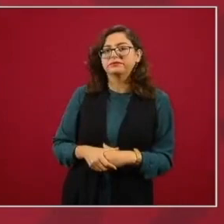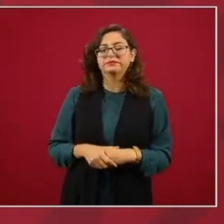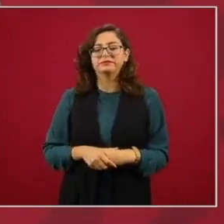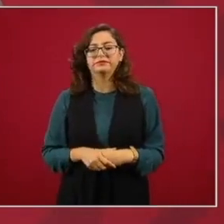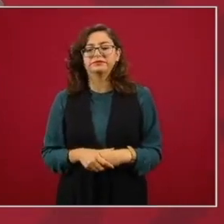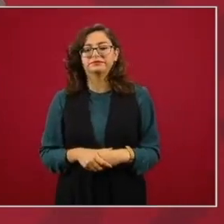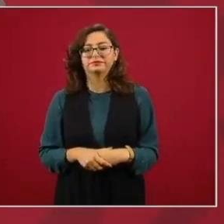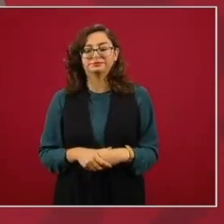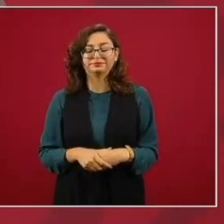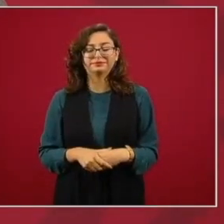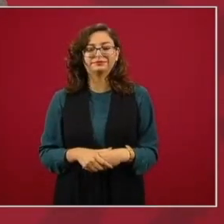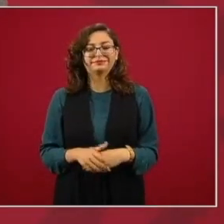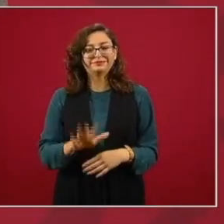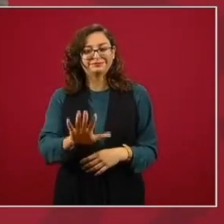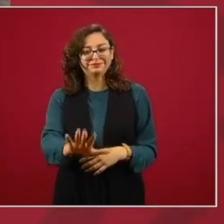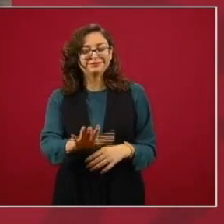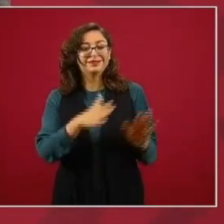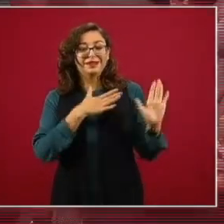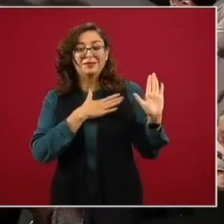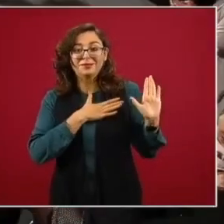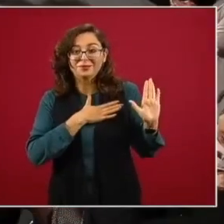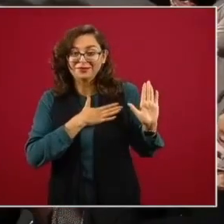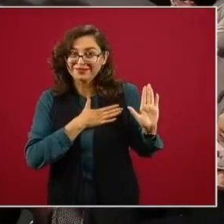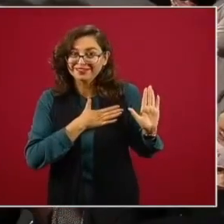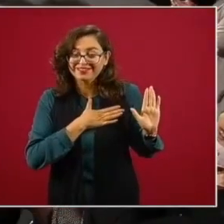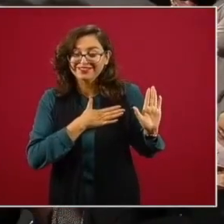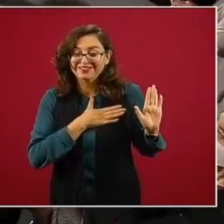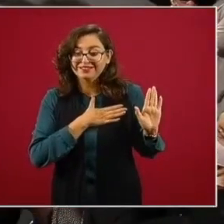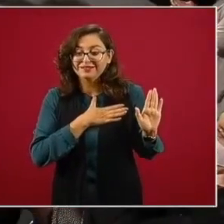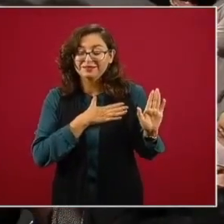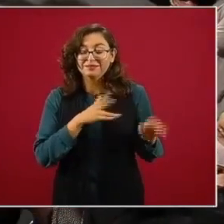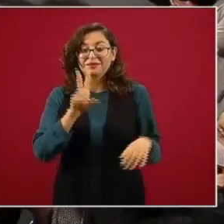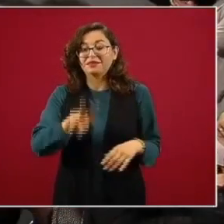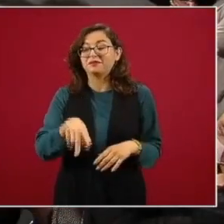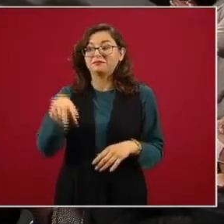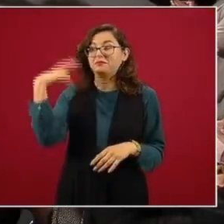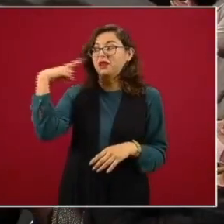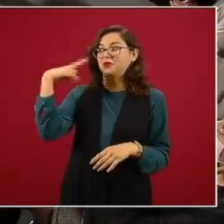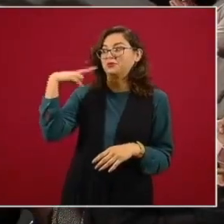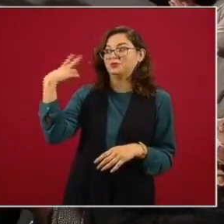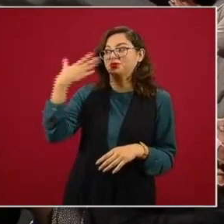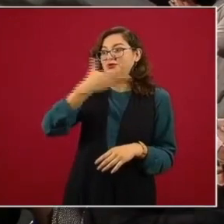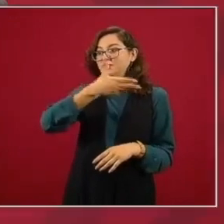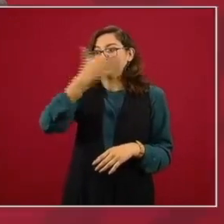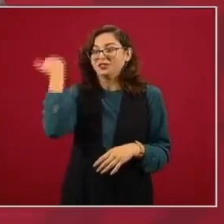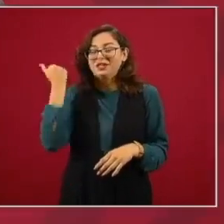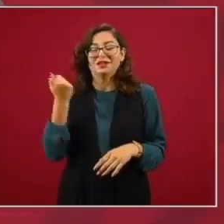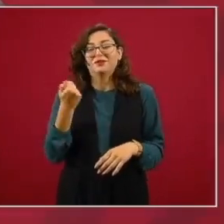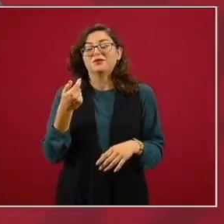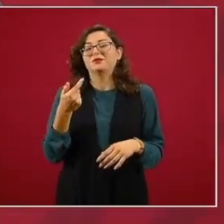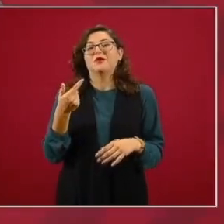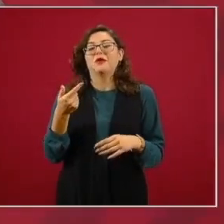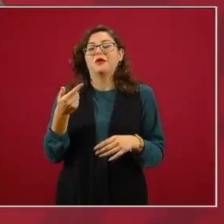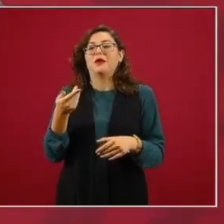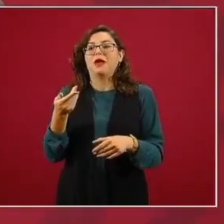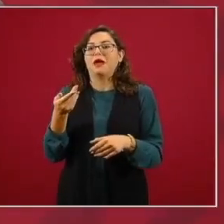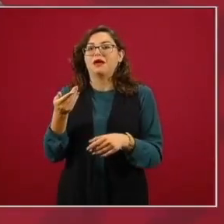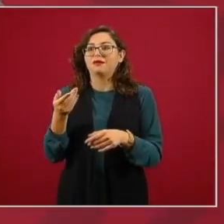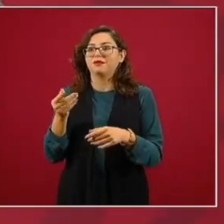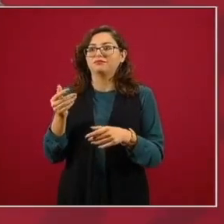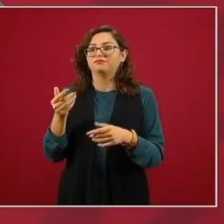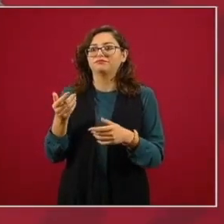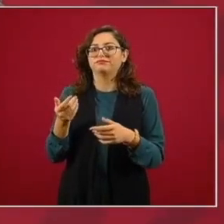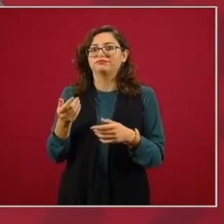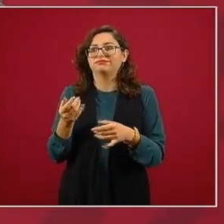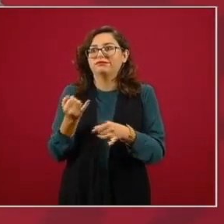te prometo que no he visto cómo esté Veracruz, pero, todo el tiempo cuando hay